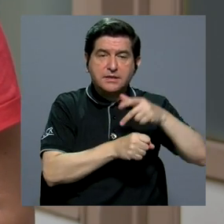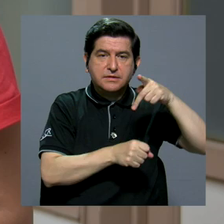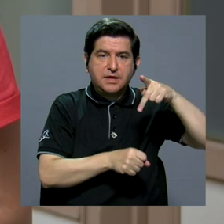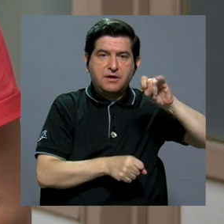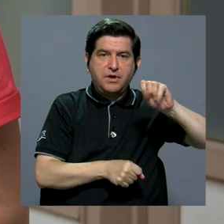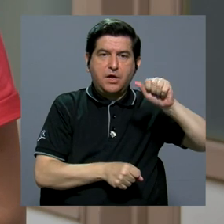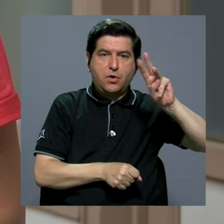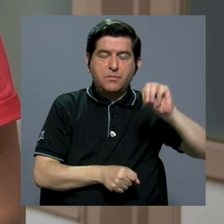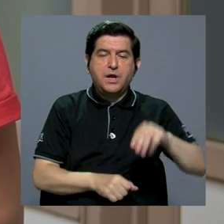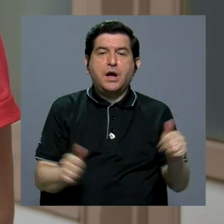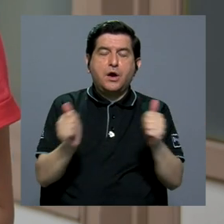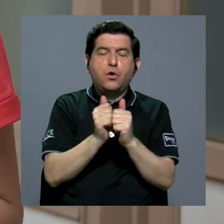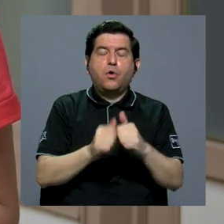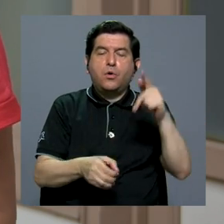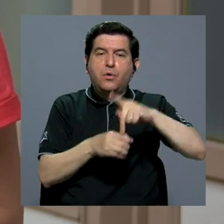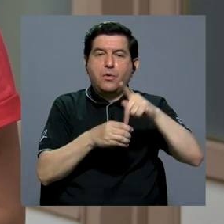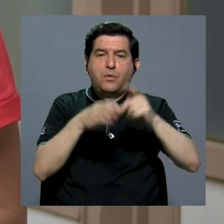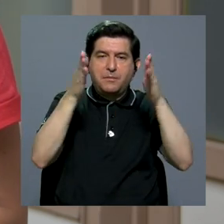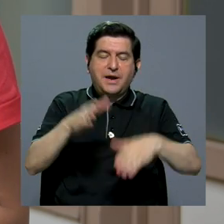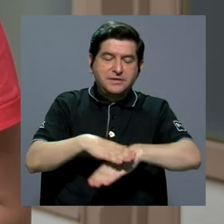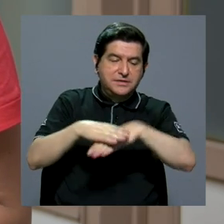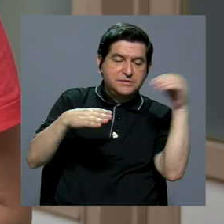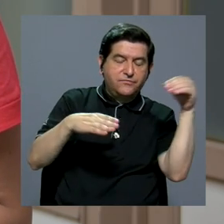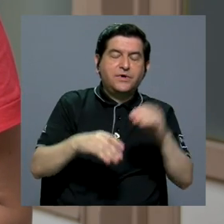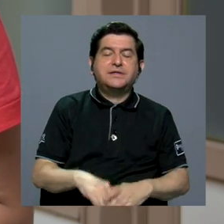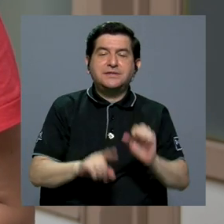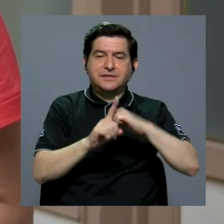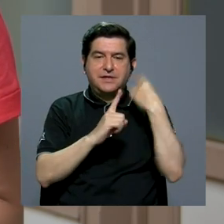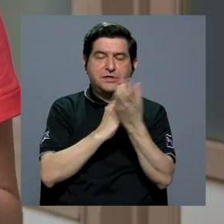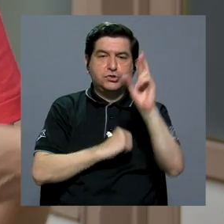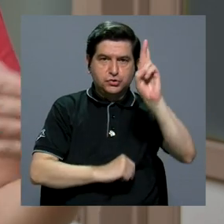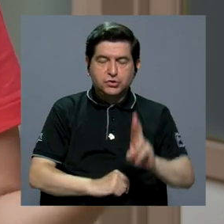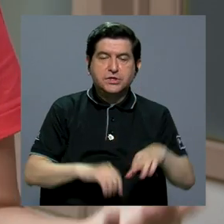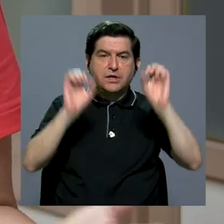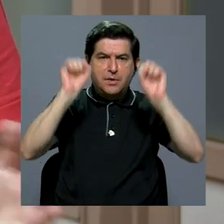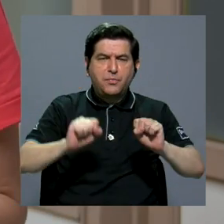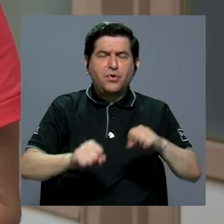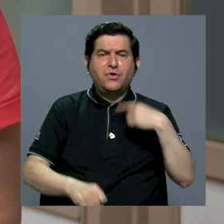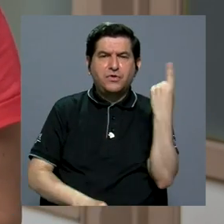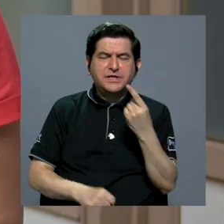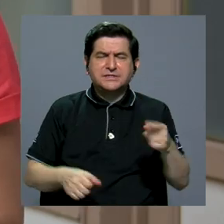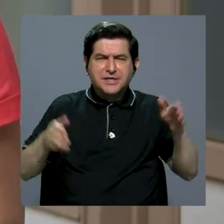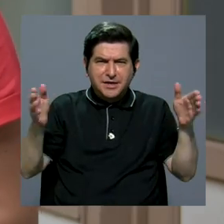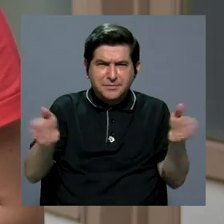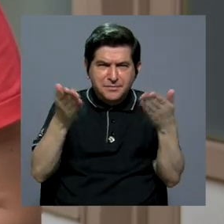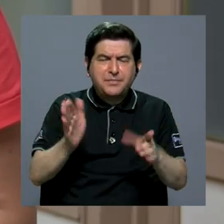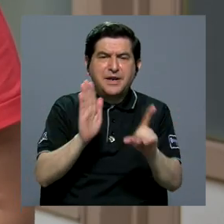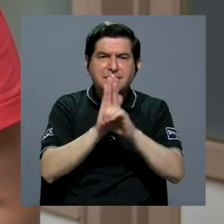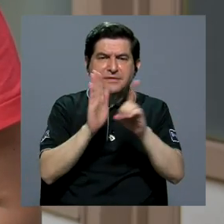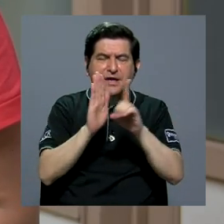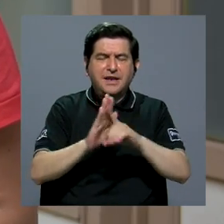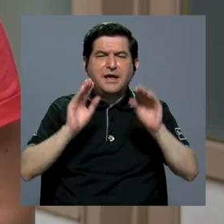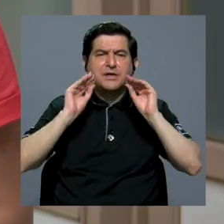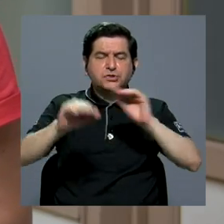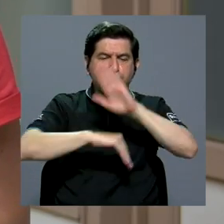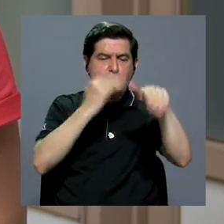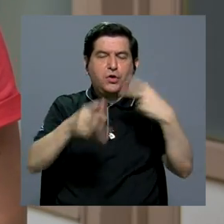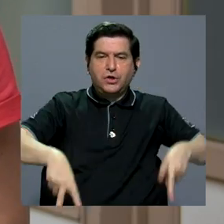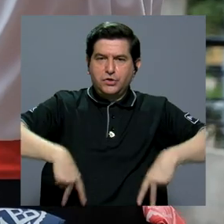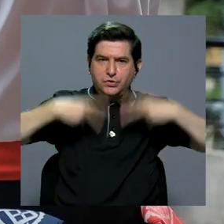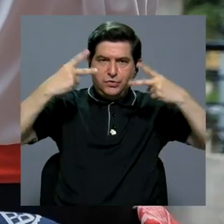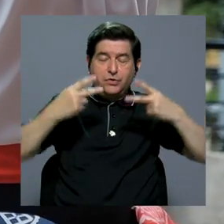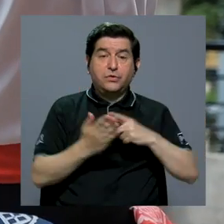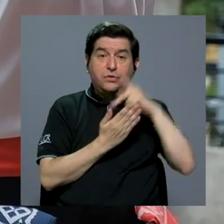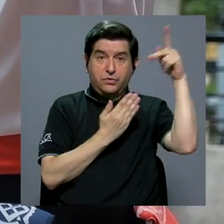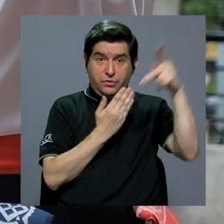quehacer del PIAAM con actores externos de la sociedad costarricense para abogar siempre por el derecho a la educación a lo largo de la